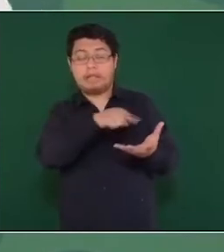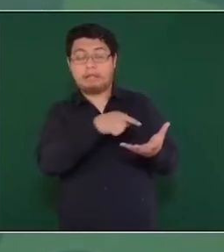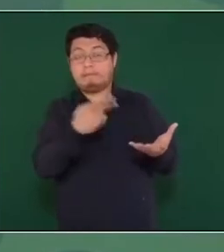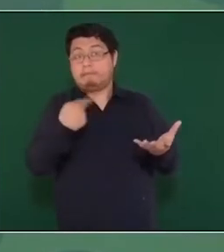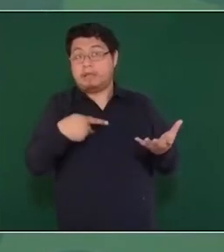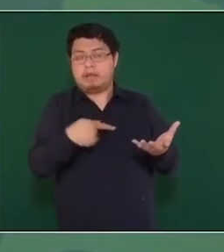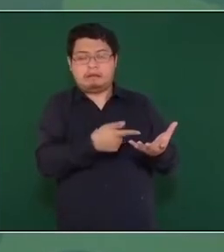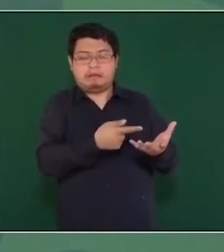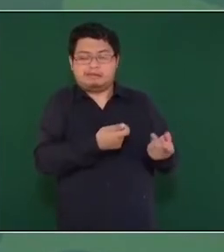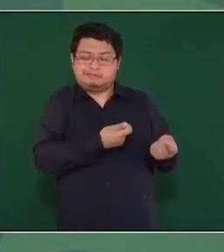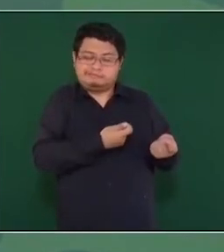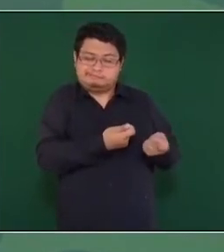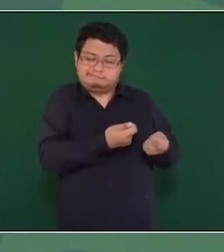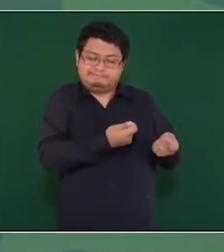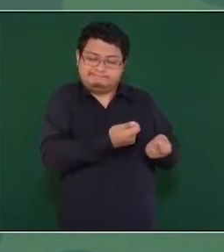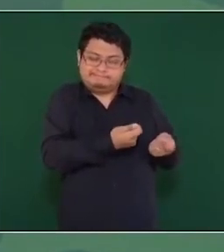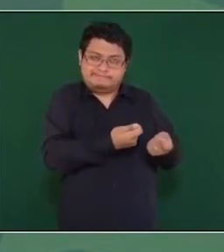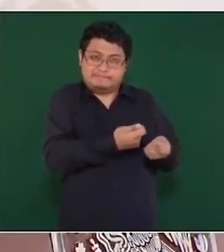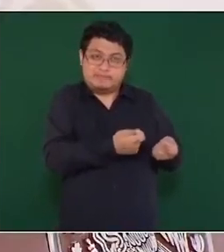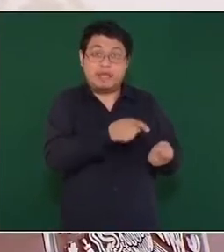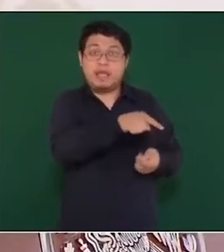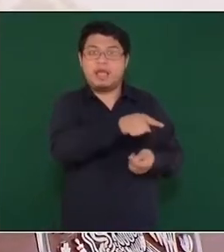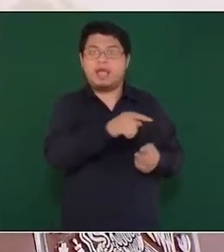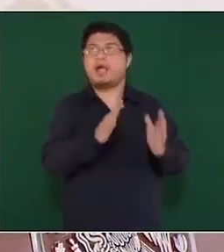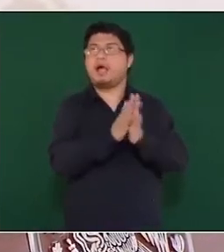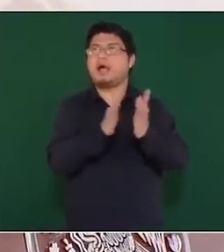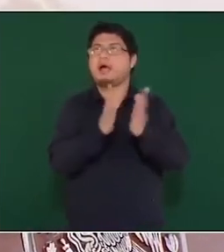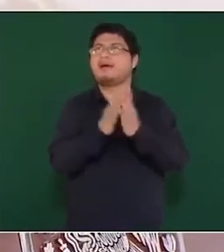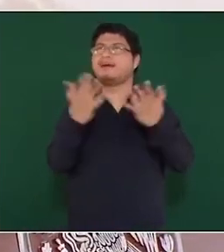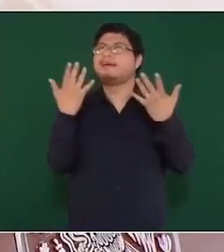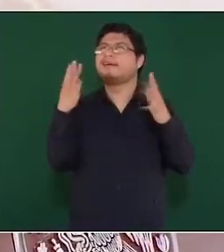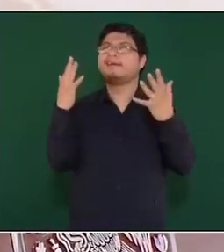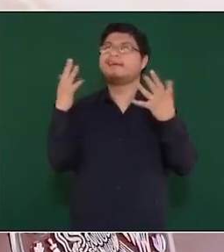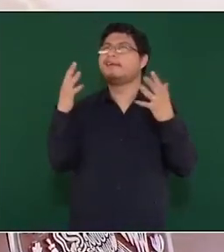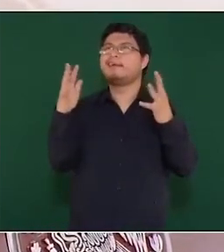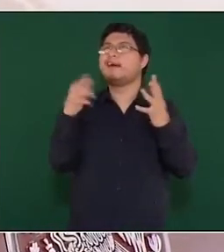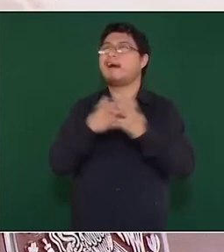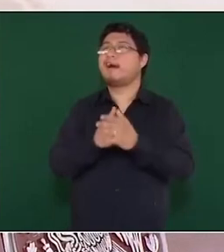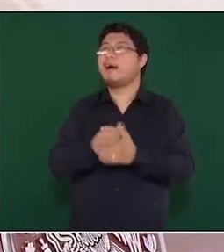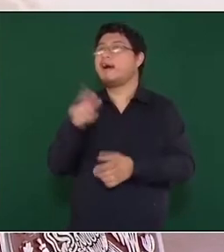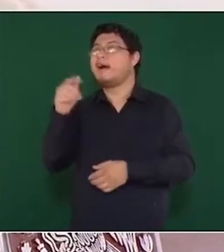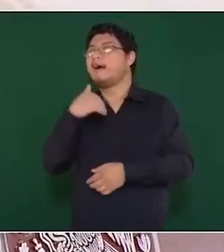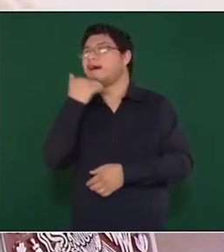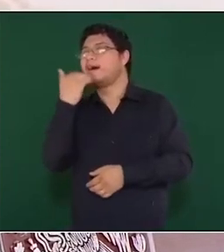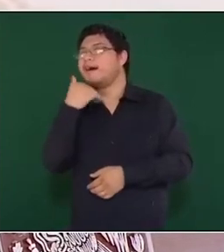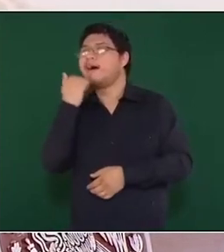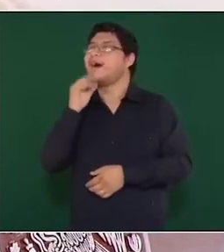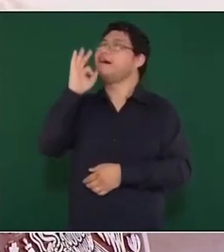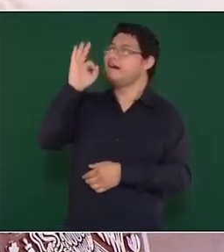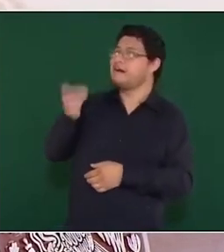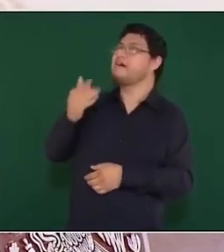siguiera aplaudiendo el saqueo, la corrupción,